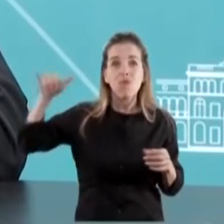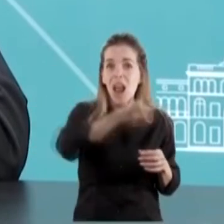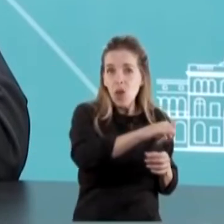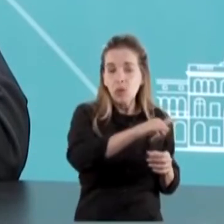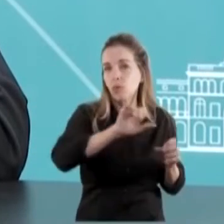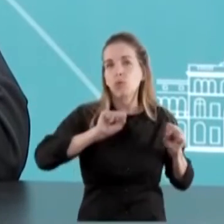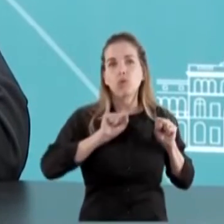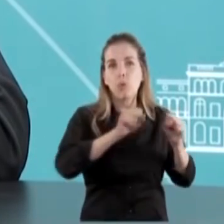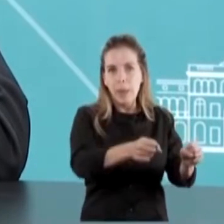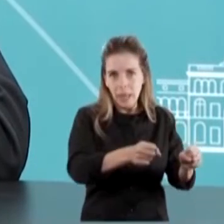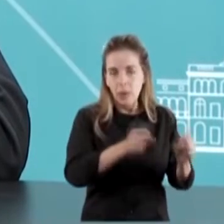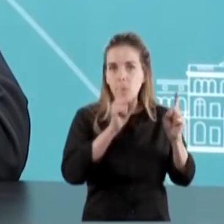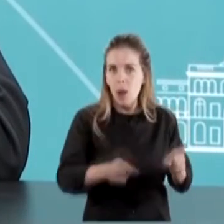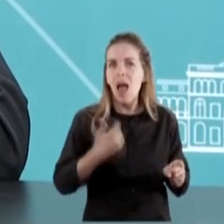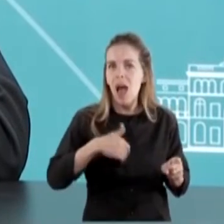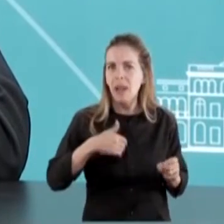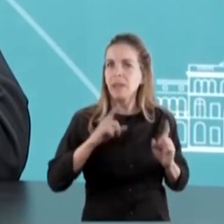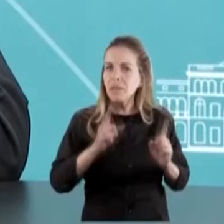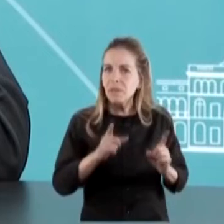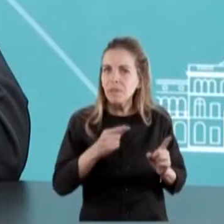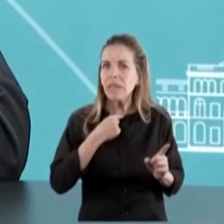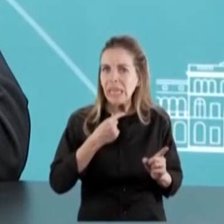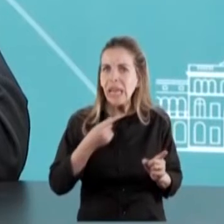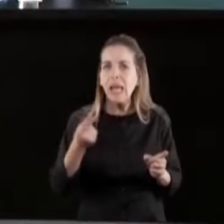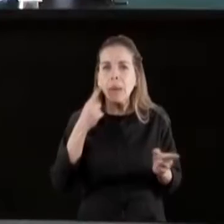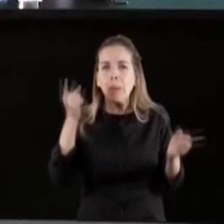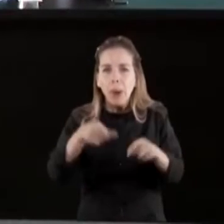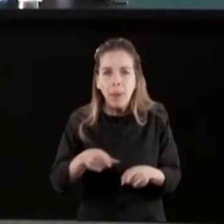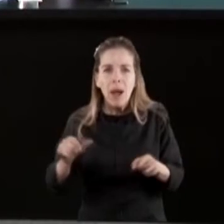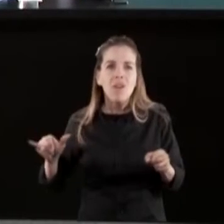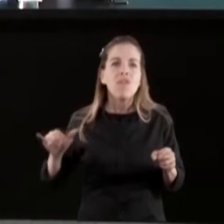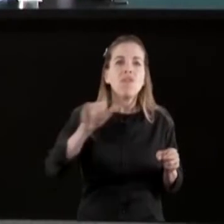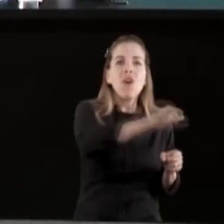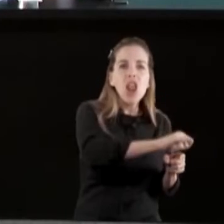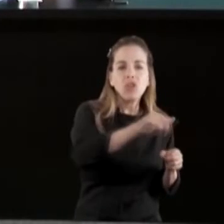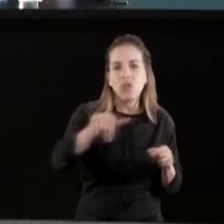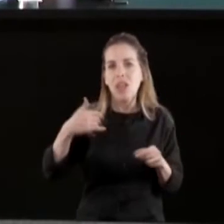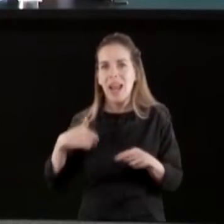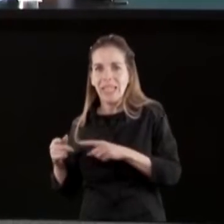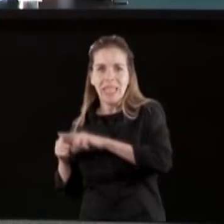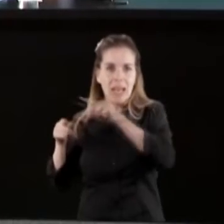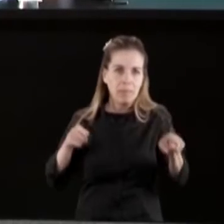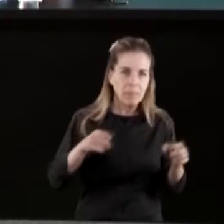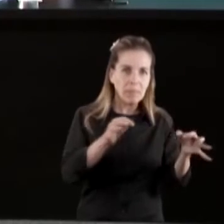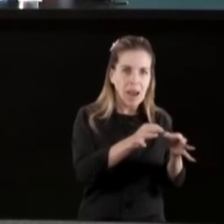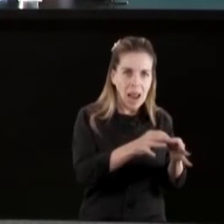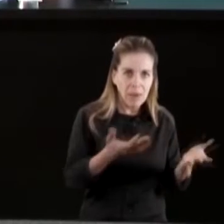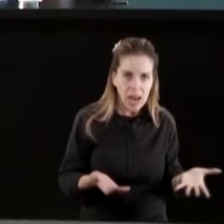permanentemente la Argentina ofrece volver a brindar esos vuelos, porque son vuelos mucho más accesibles